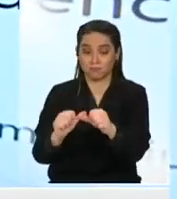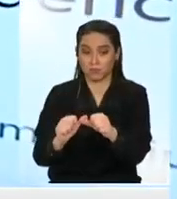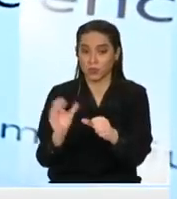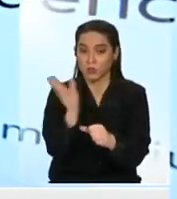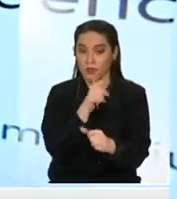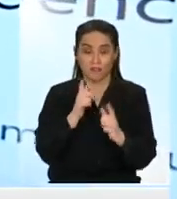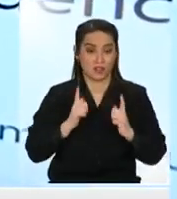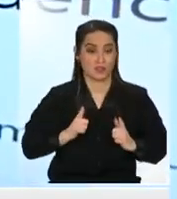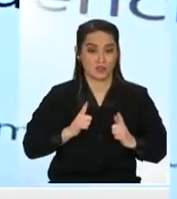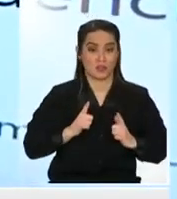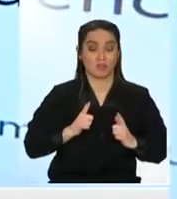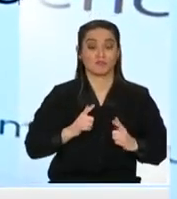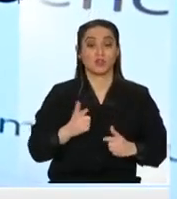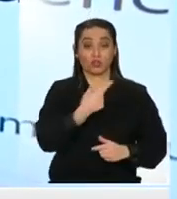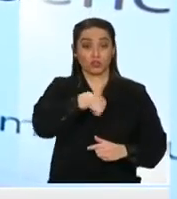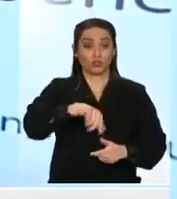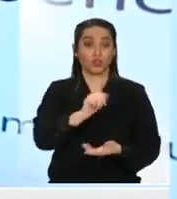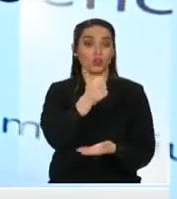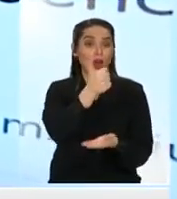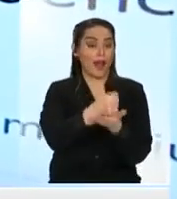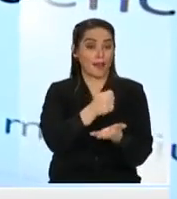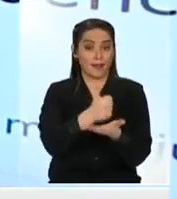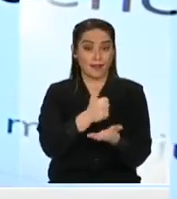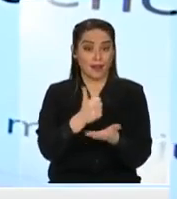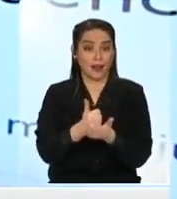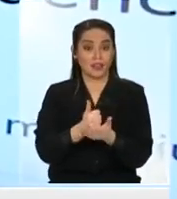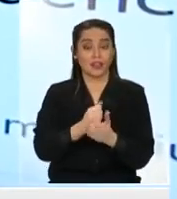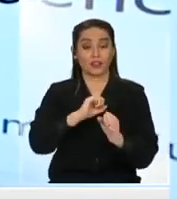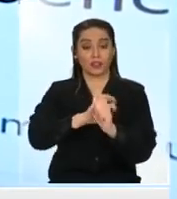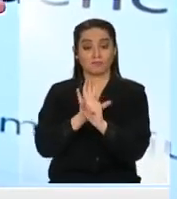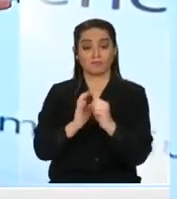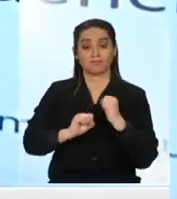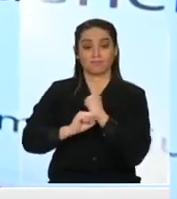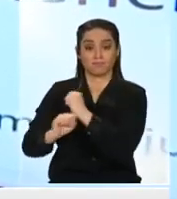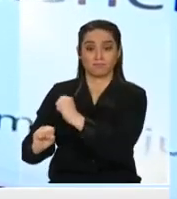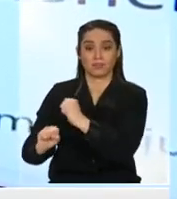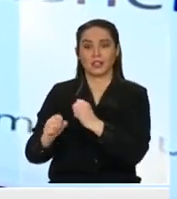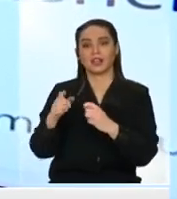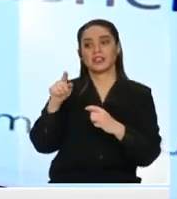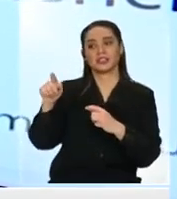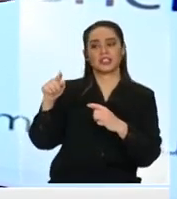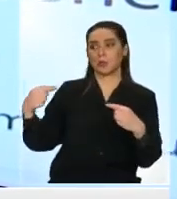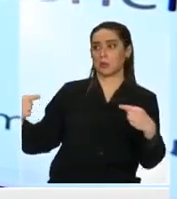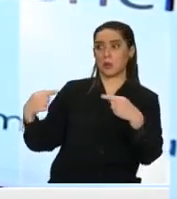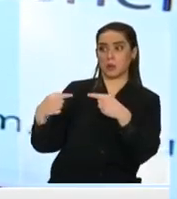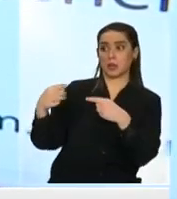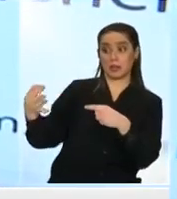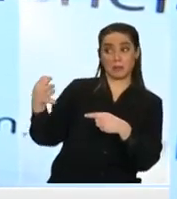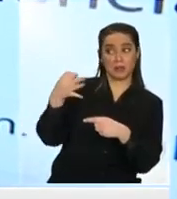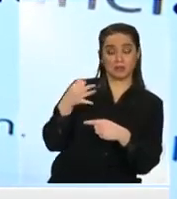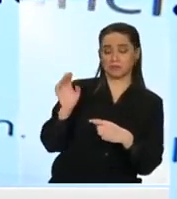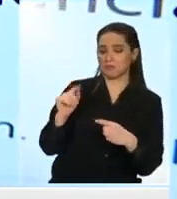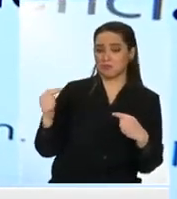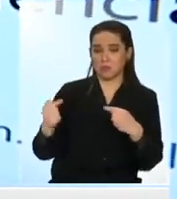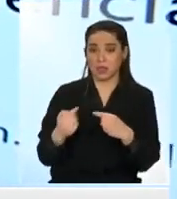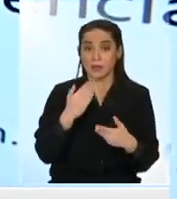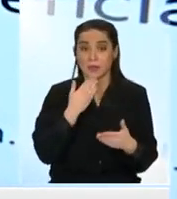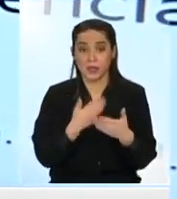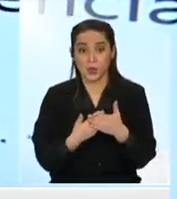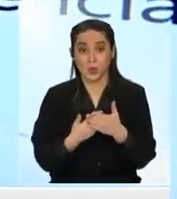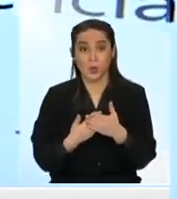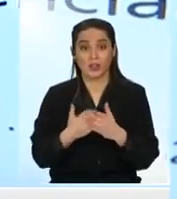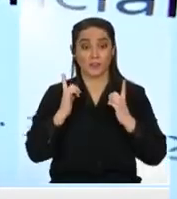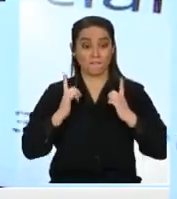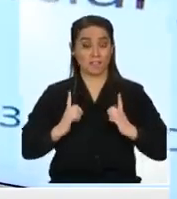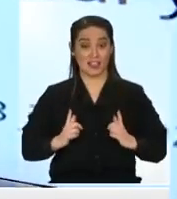mayoría de los alcaldes y alcaldesas que hemos estado combatiendo la pandemia. Así que no tengo esta contradicción que él ve. Y en el minuto que se